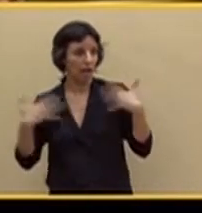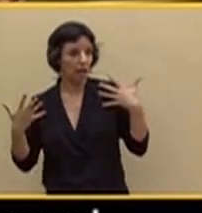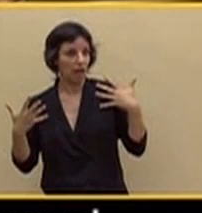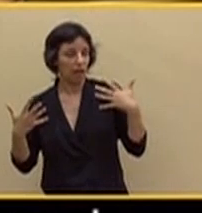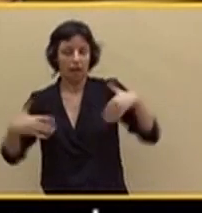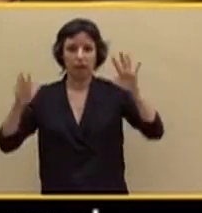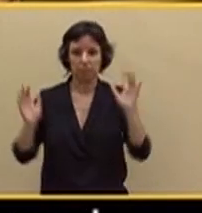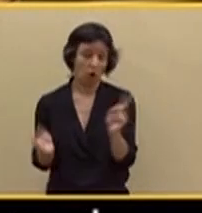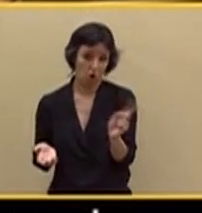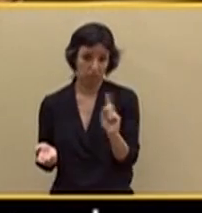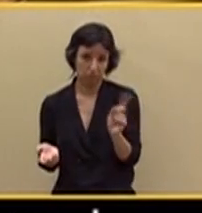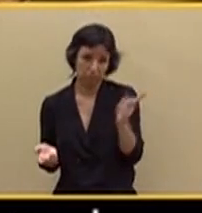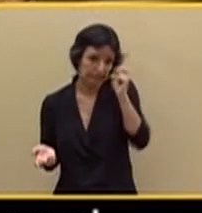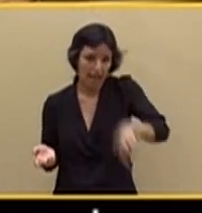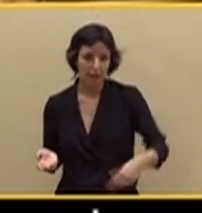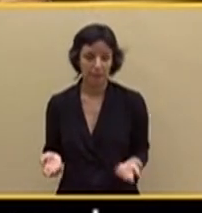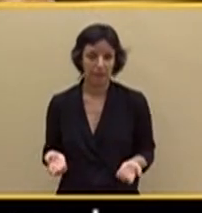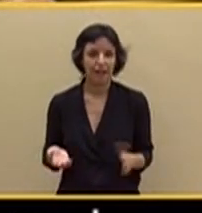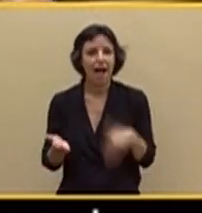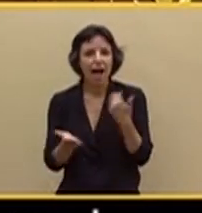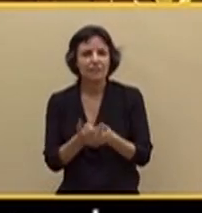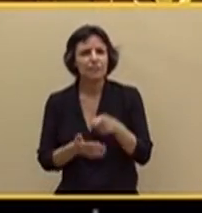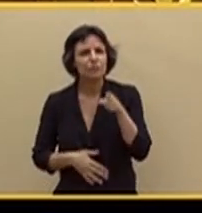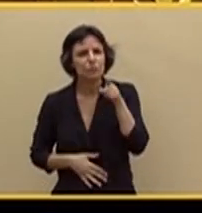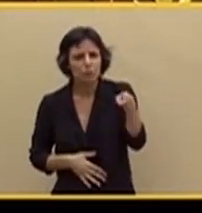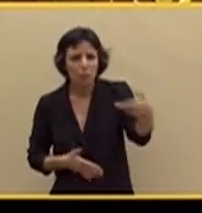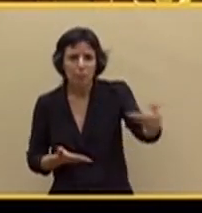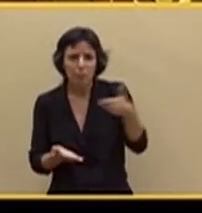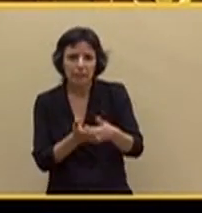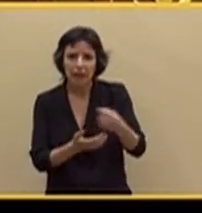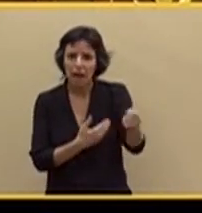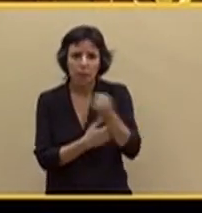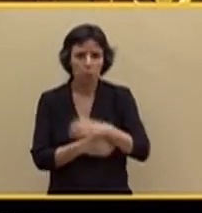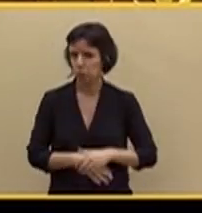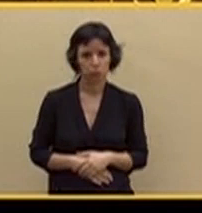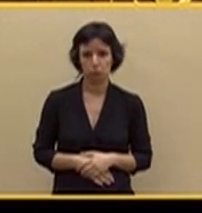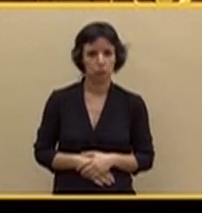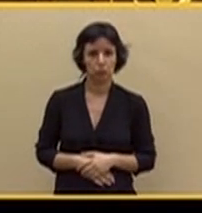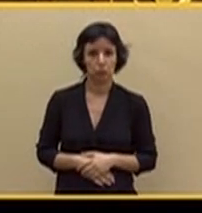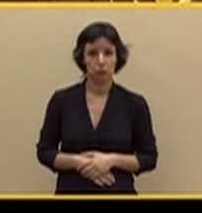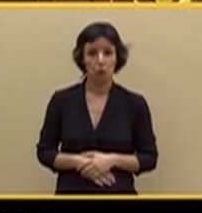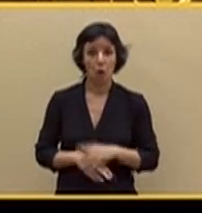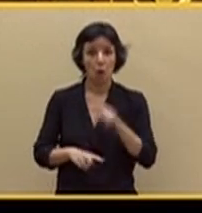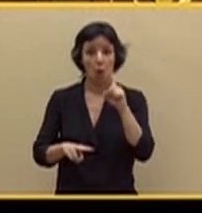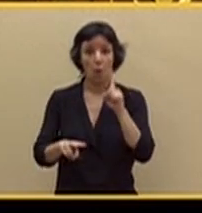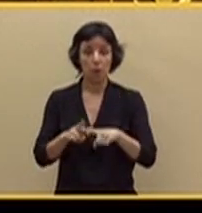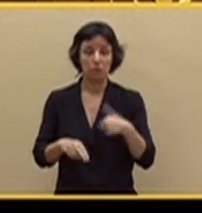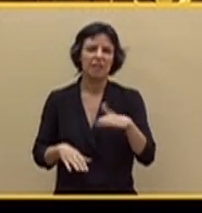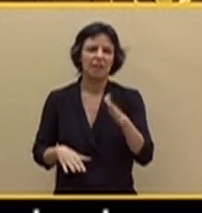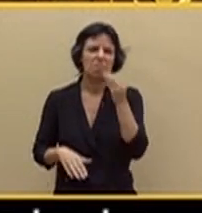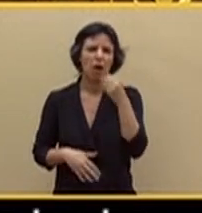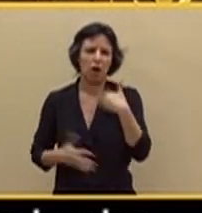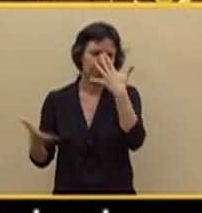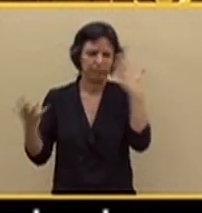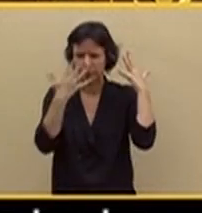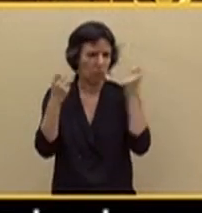De hecho, usted ni siquiera ha solicitado nuestro apoyo y ha excluido a Vox, así nos ahorra a todos la hipocresía, de esa ronda